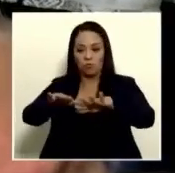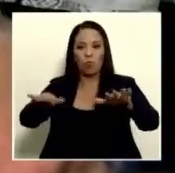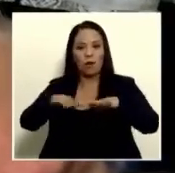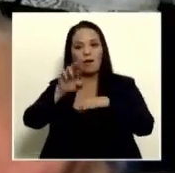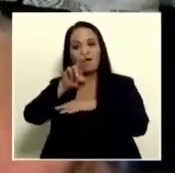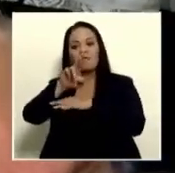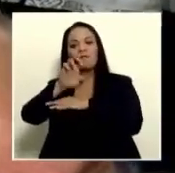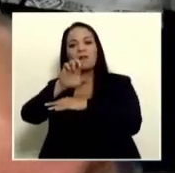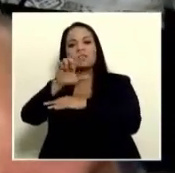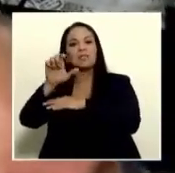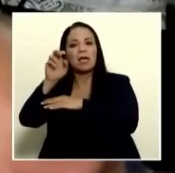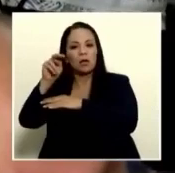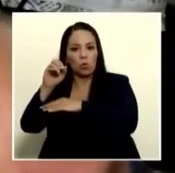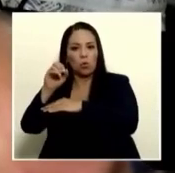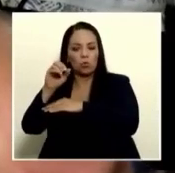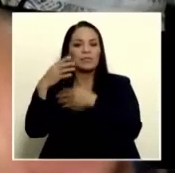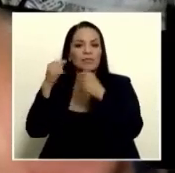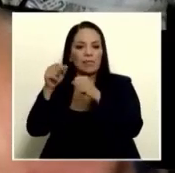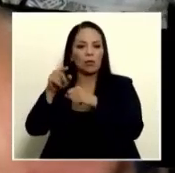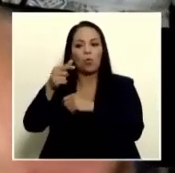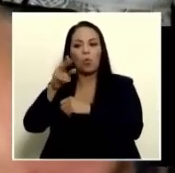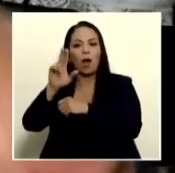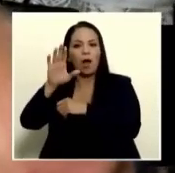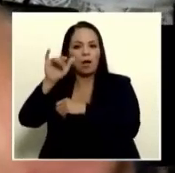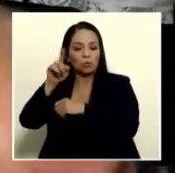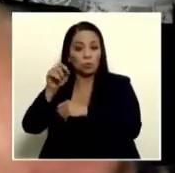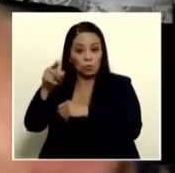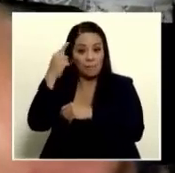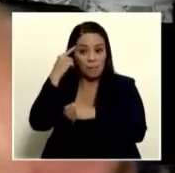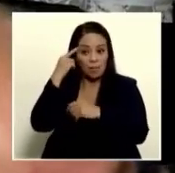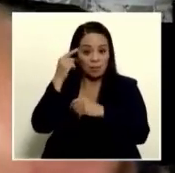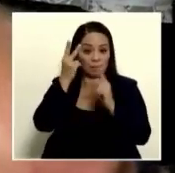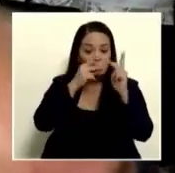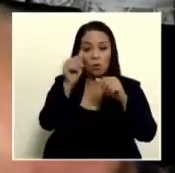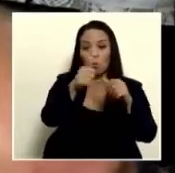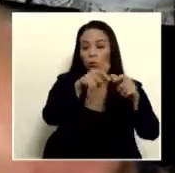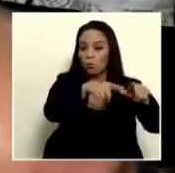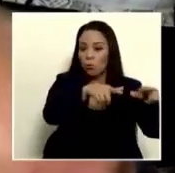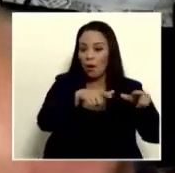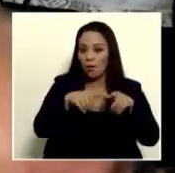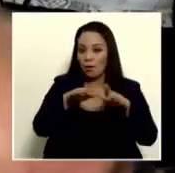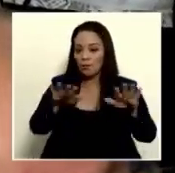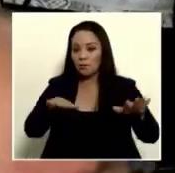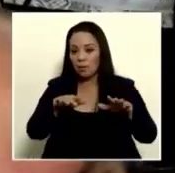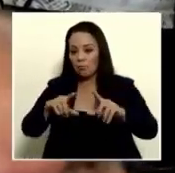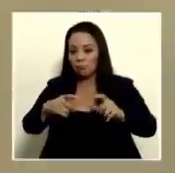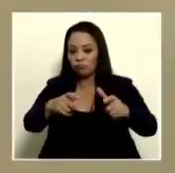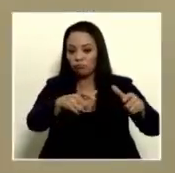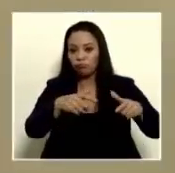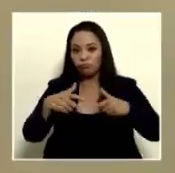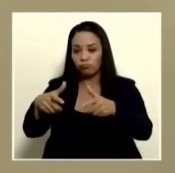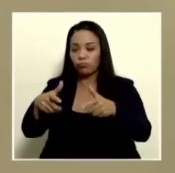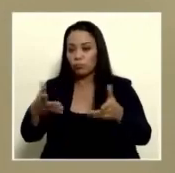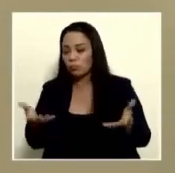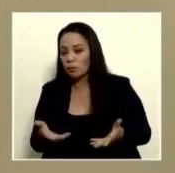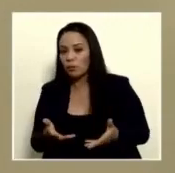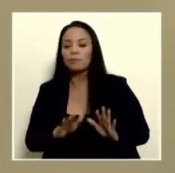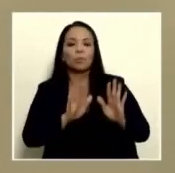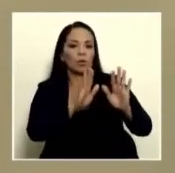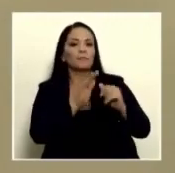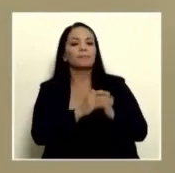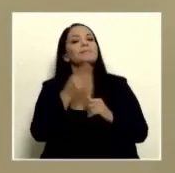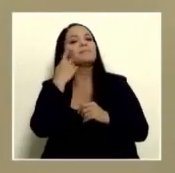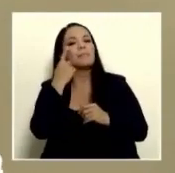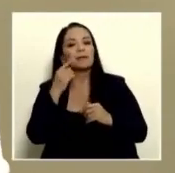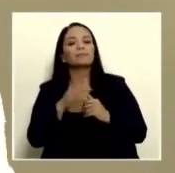que hallazgos tuvo y piensa visitar otro relleno sanitario del país este si los